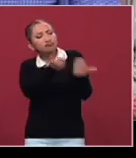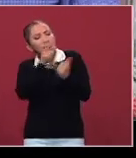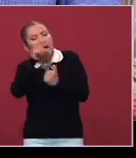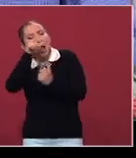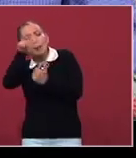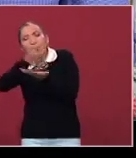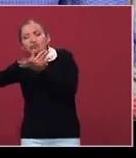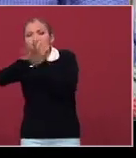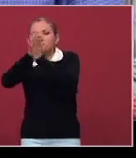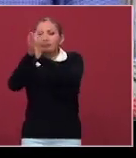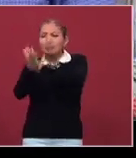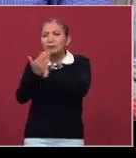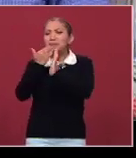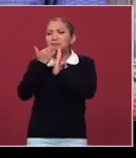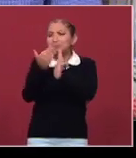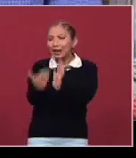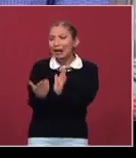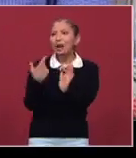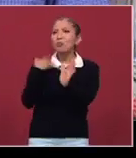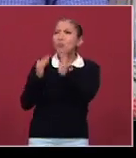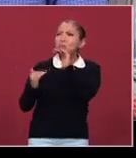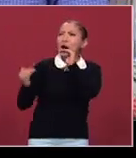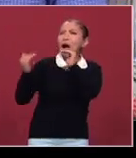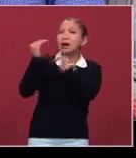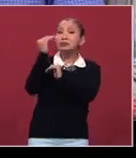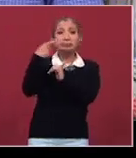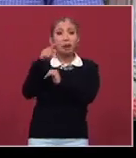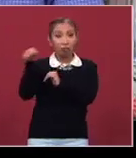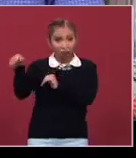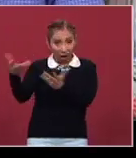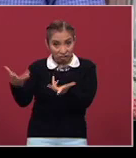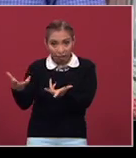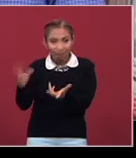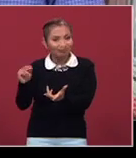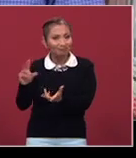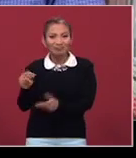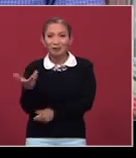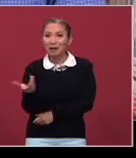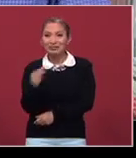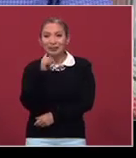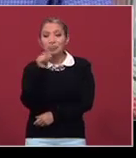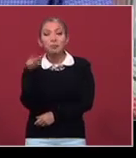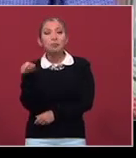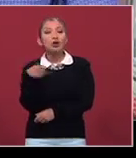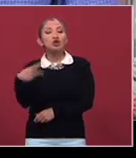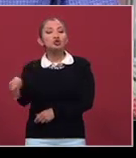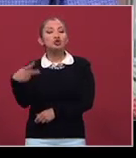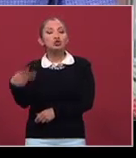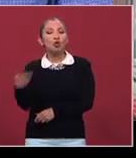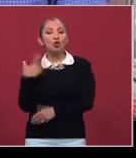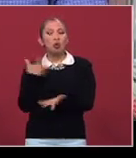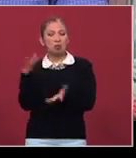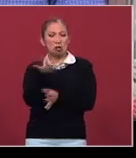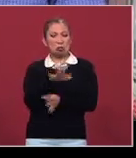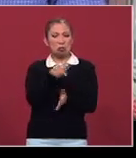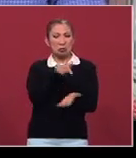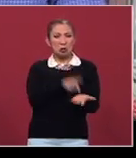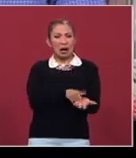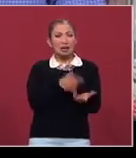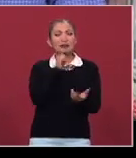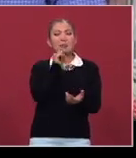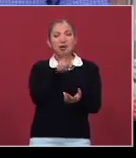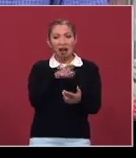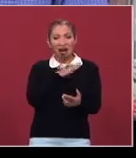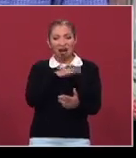una plenitud de divinidad y que sin embargo no se consigue porque están en unos espacios que también